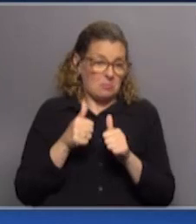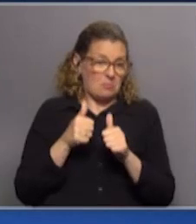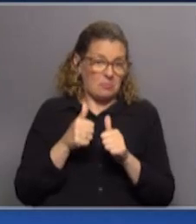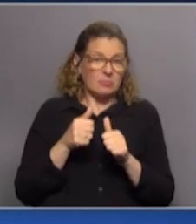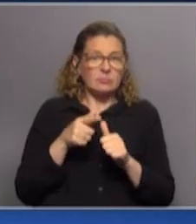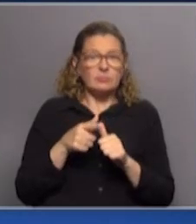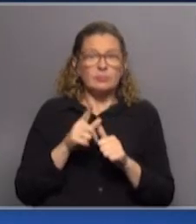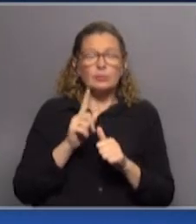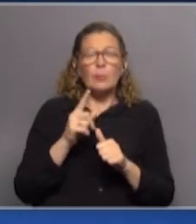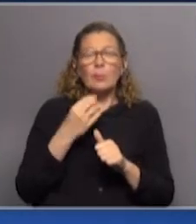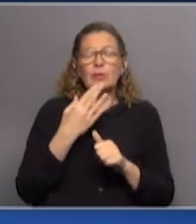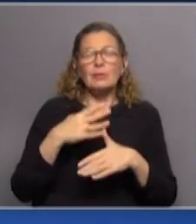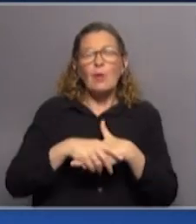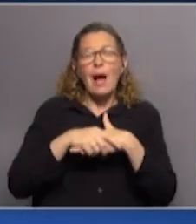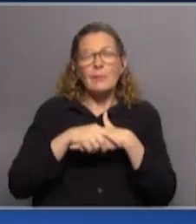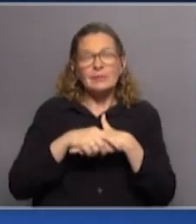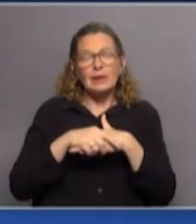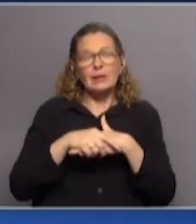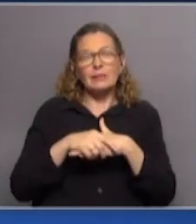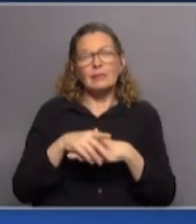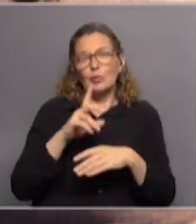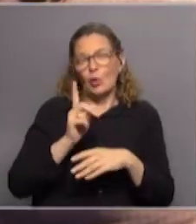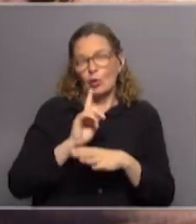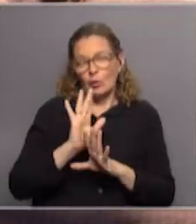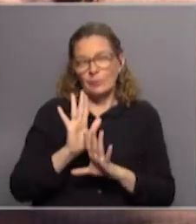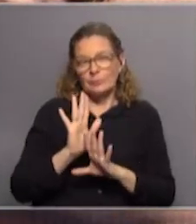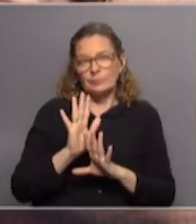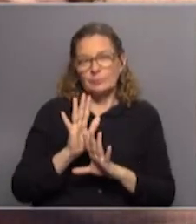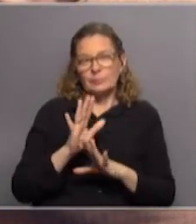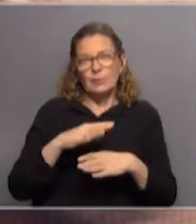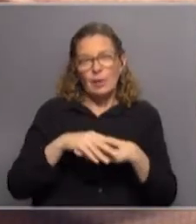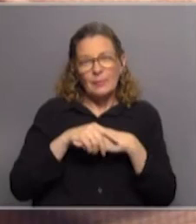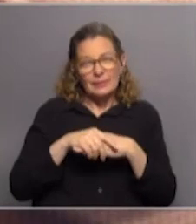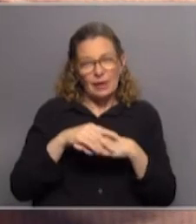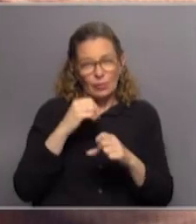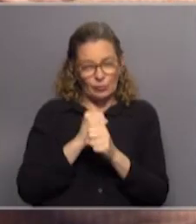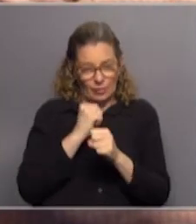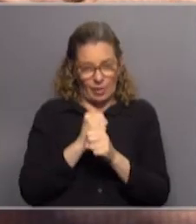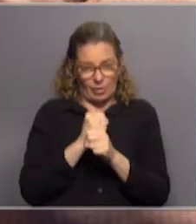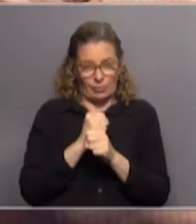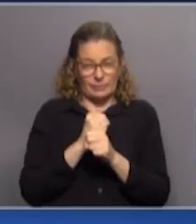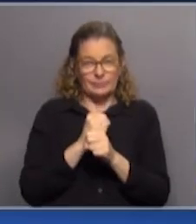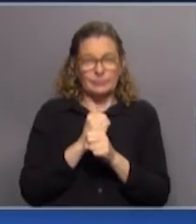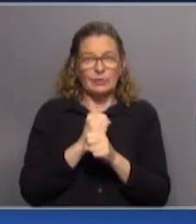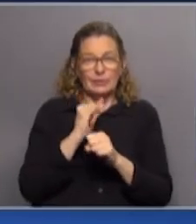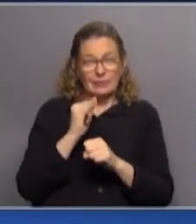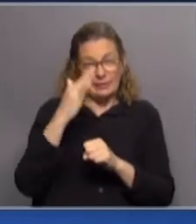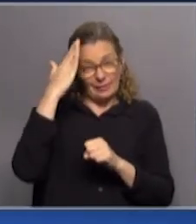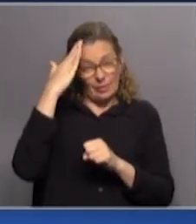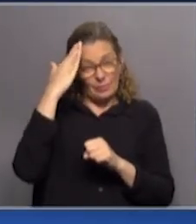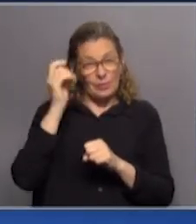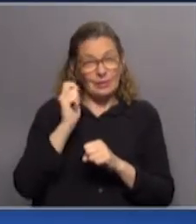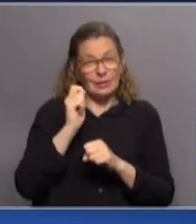es porque tengamos amistad, nosotros tenemos amistad con los trabajadores, lo que sí sabemos